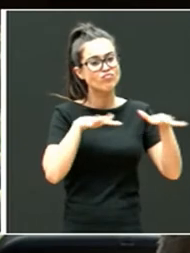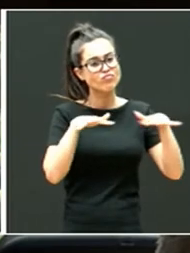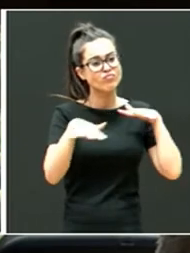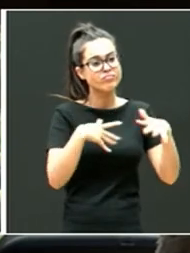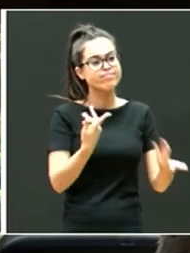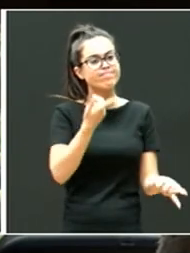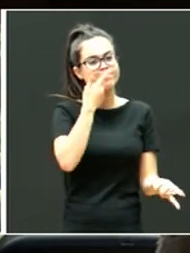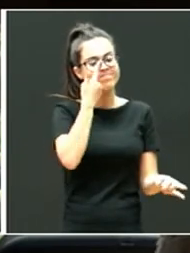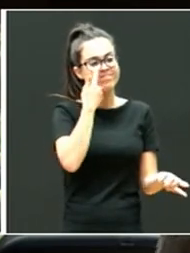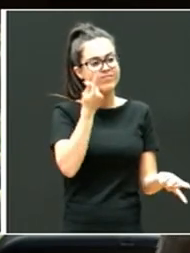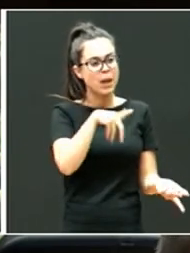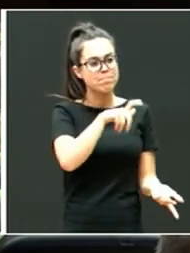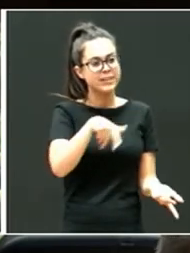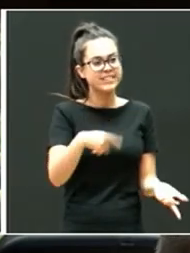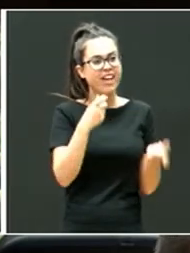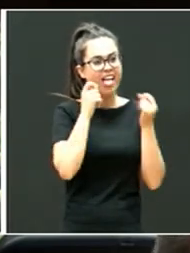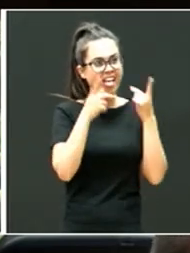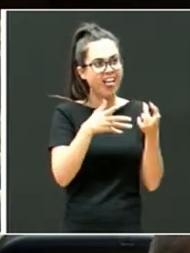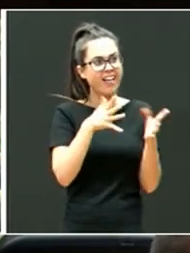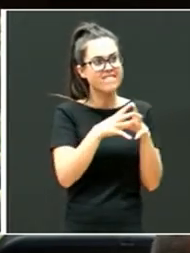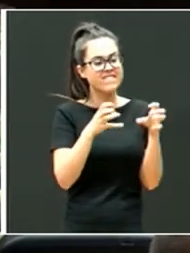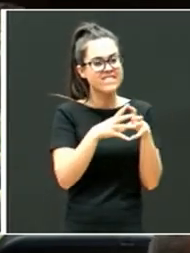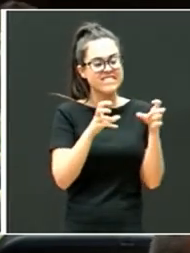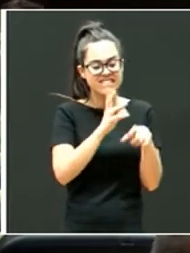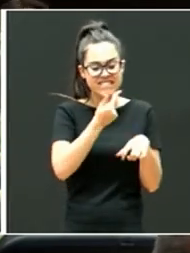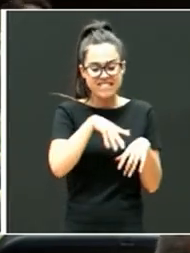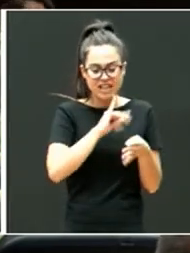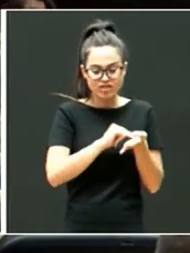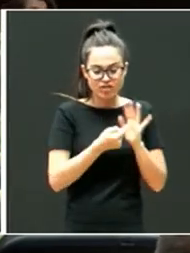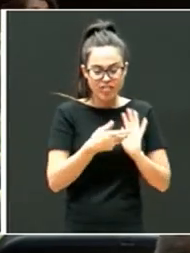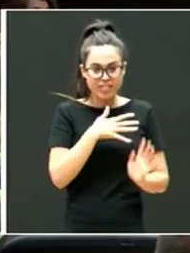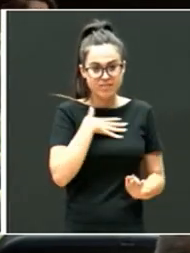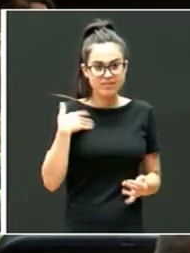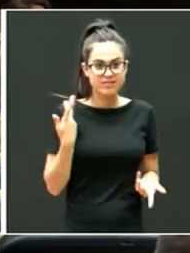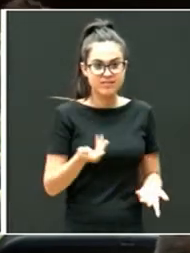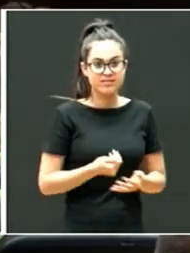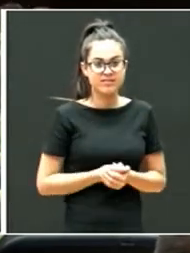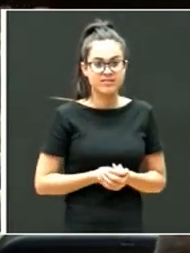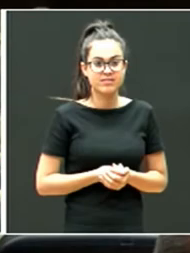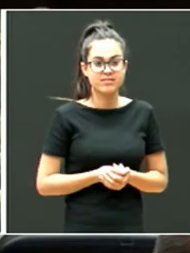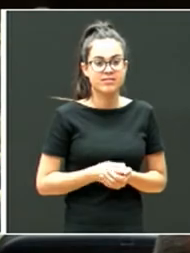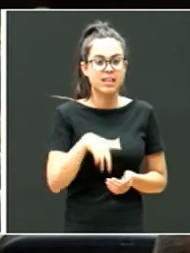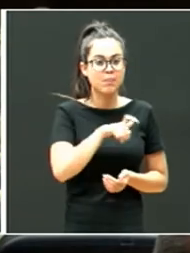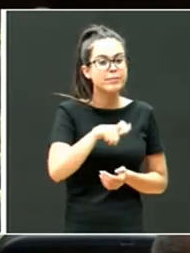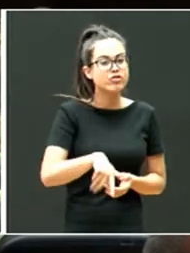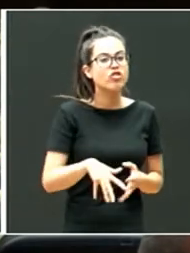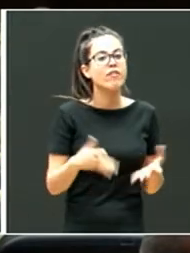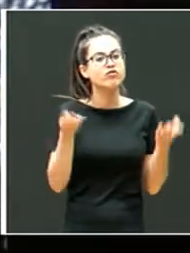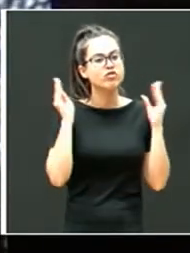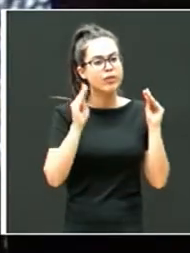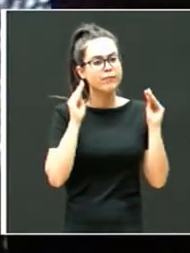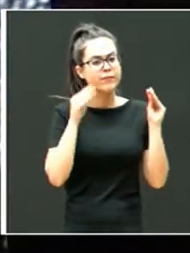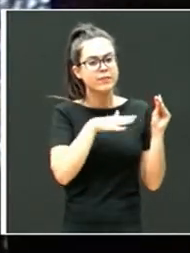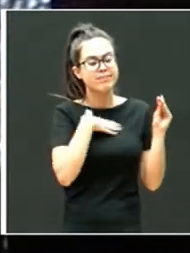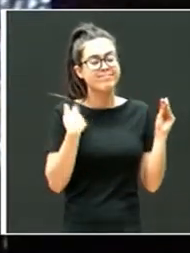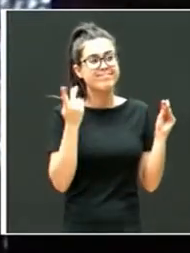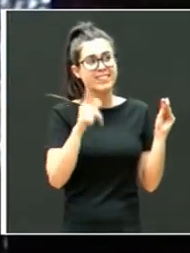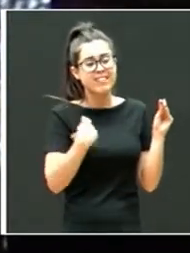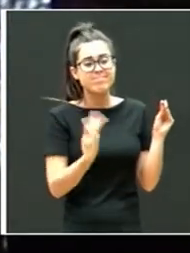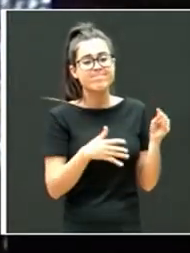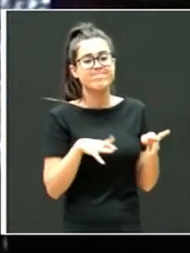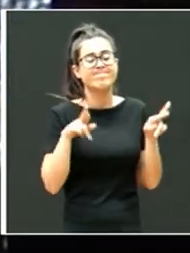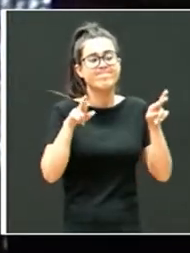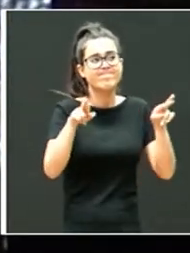enterar que hay cosas que están pasando, que se quieren poner soluciones y que la gente se quiere formar. También me hubiese gustado